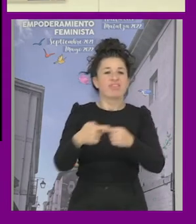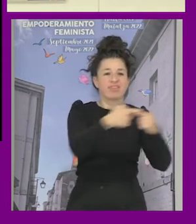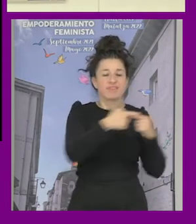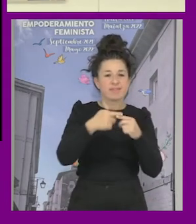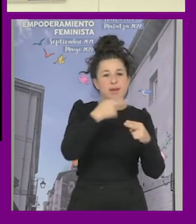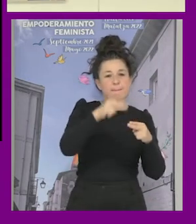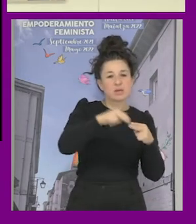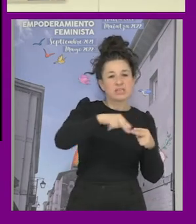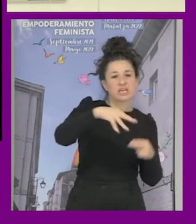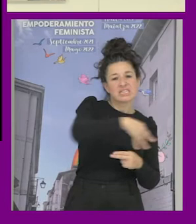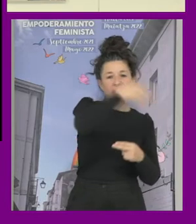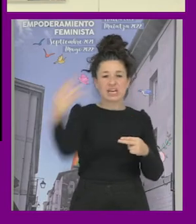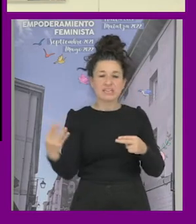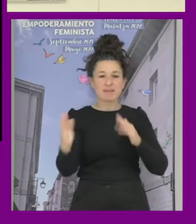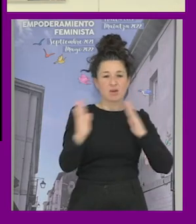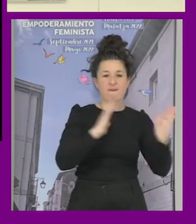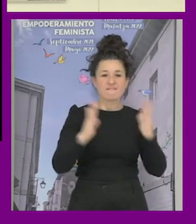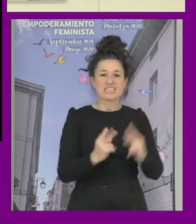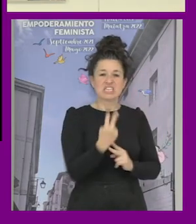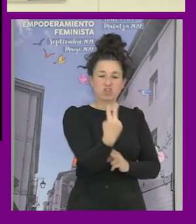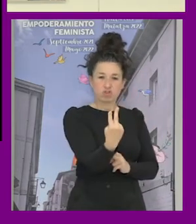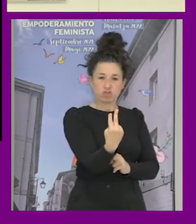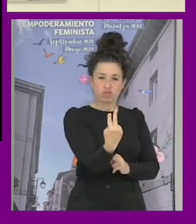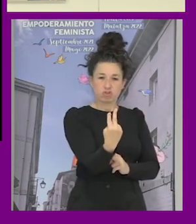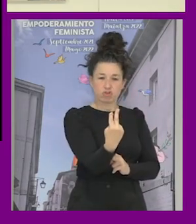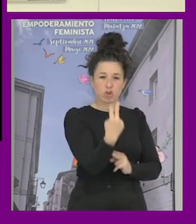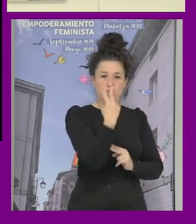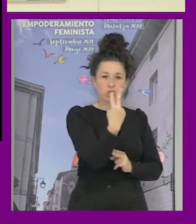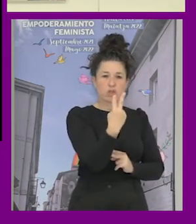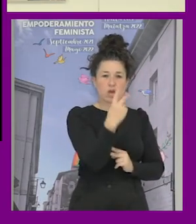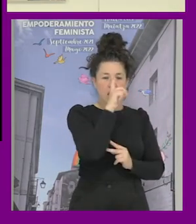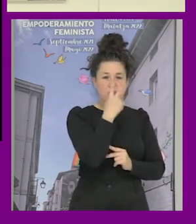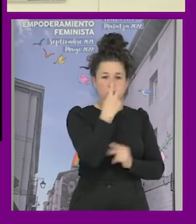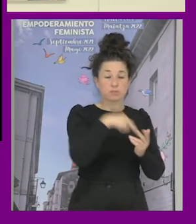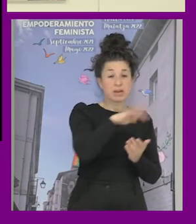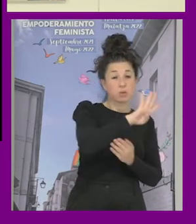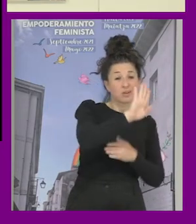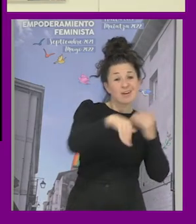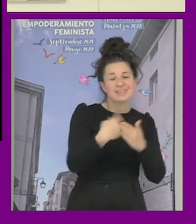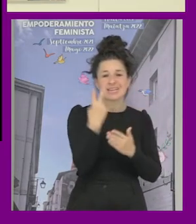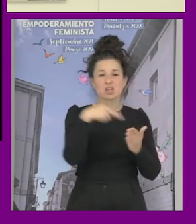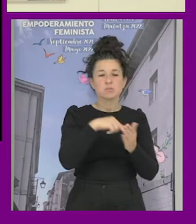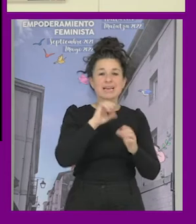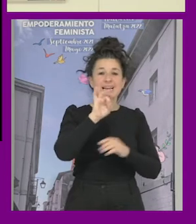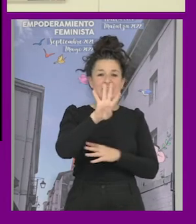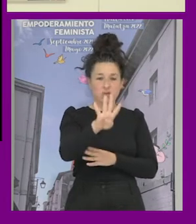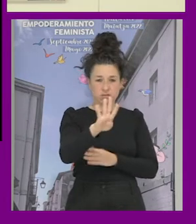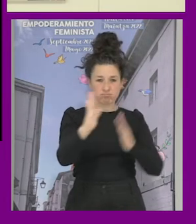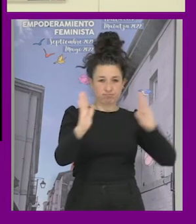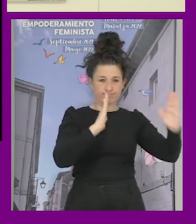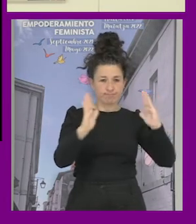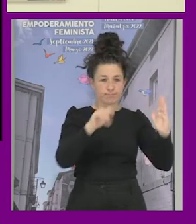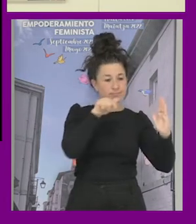en dos periodos el primero es de 2004 a 2014 vale en este periodo sólo a